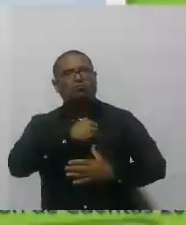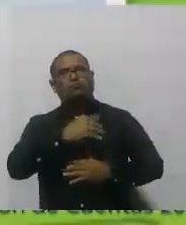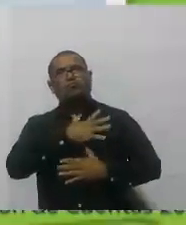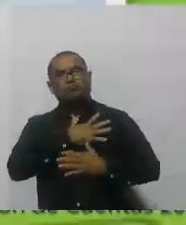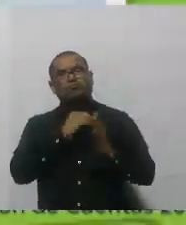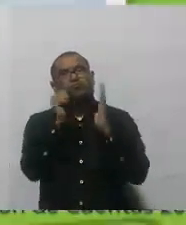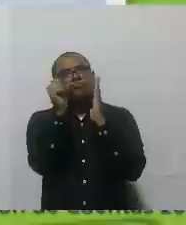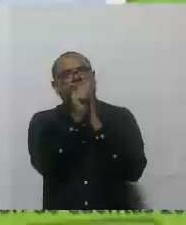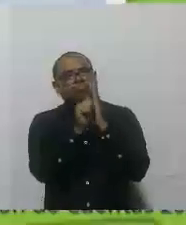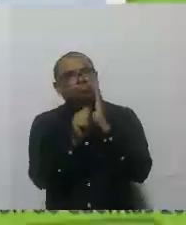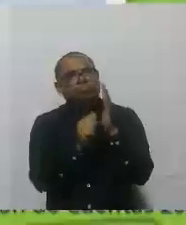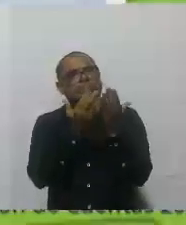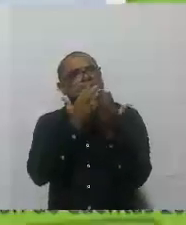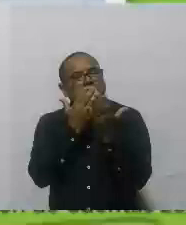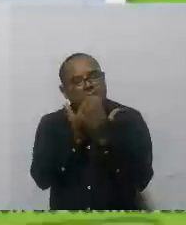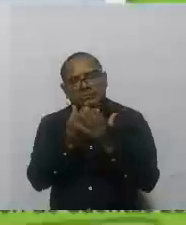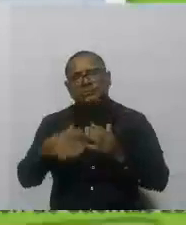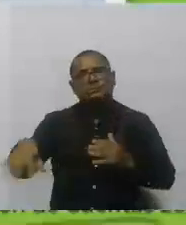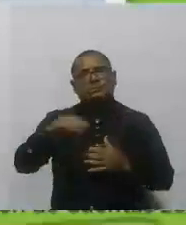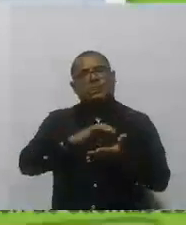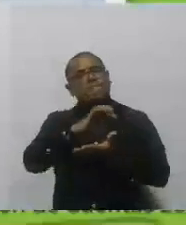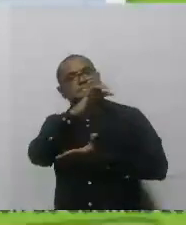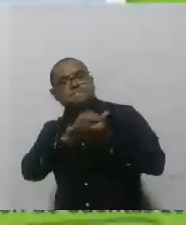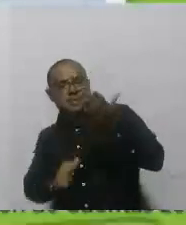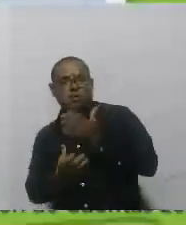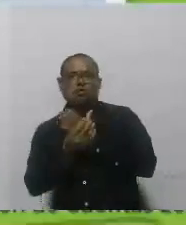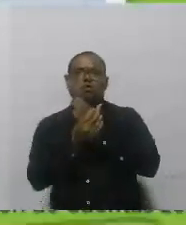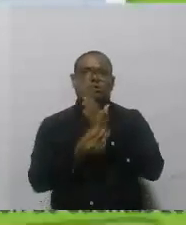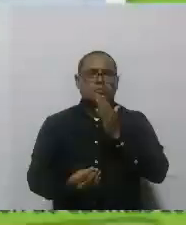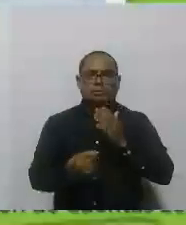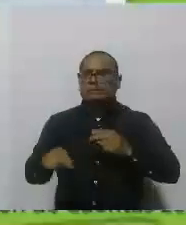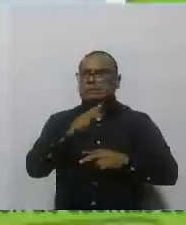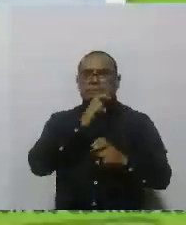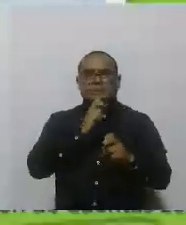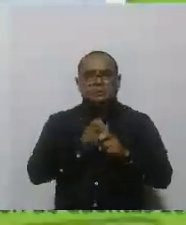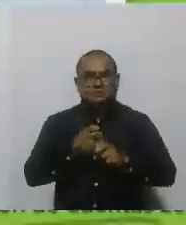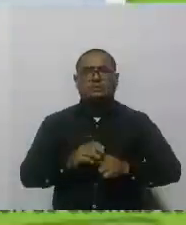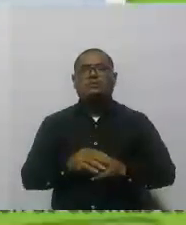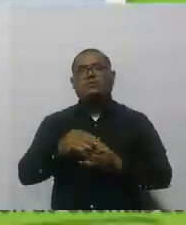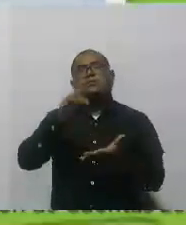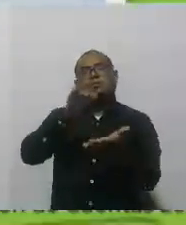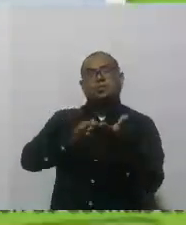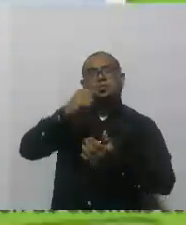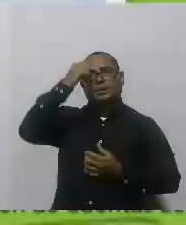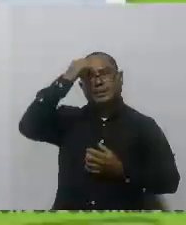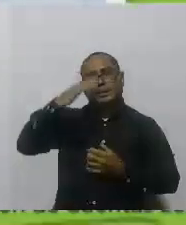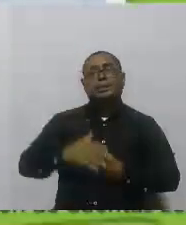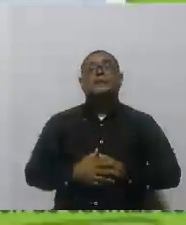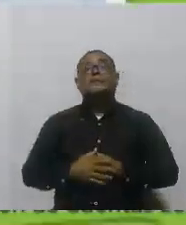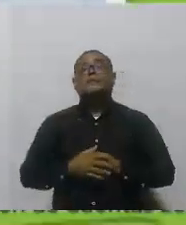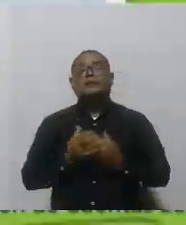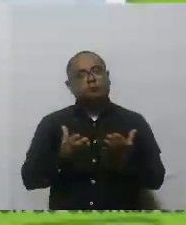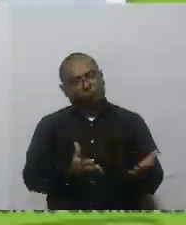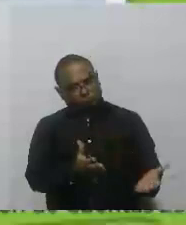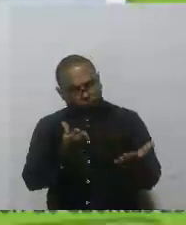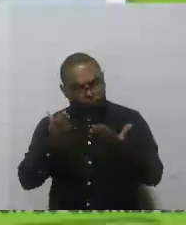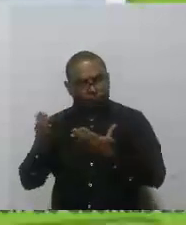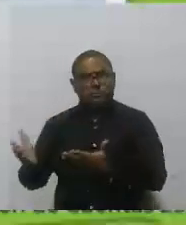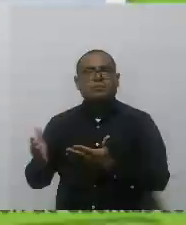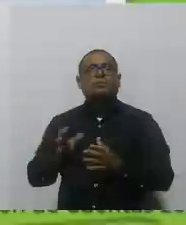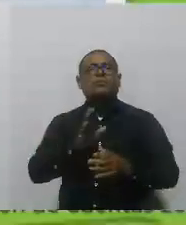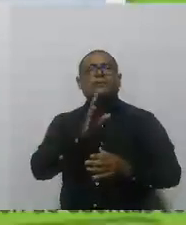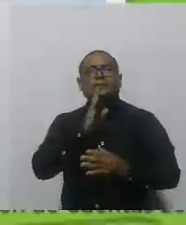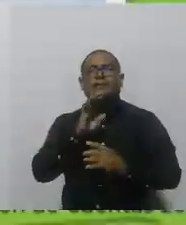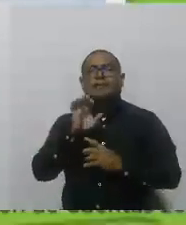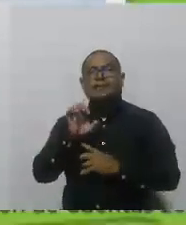tan bonito que está ayudando a reducir los efectos de la pobreza extrema en la ciudad de Cartagena. Le quiero pasar entonces la voz